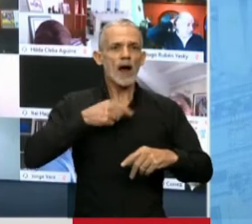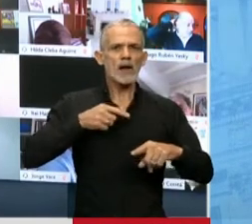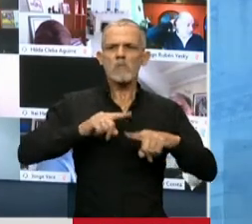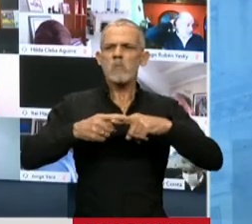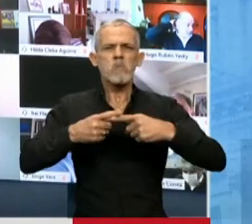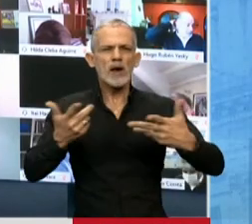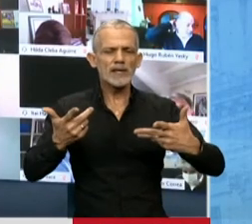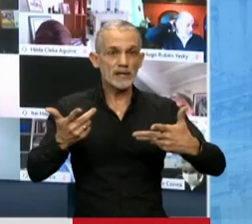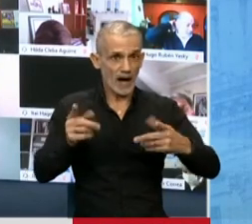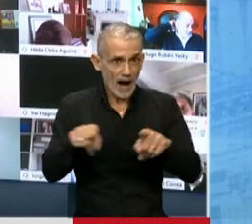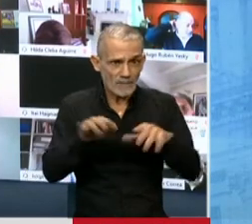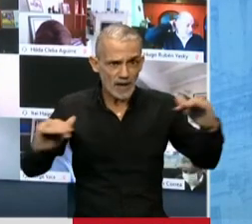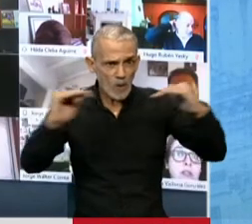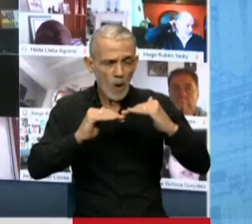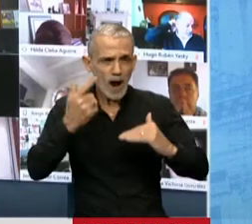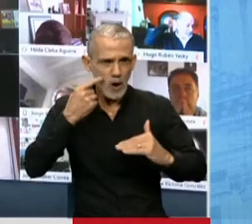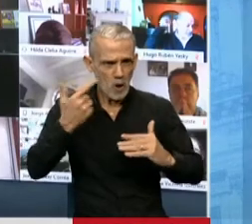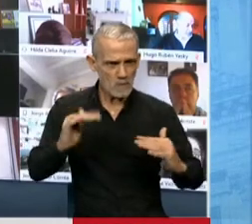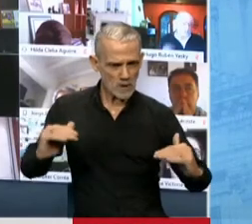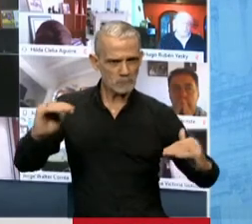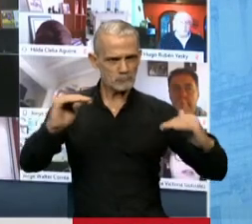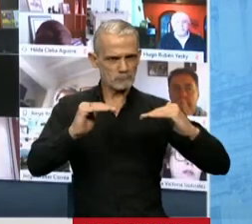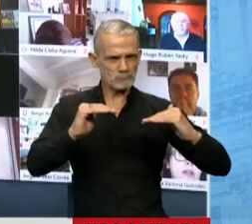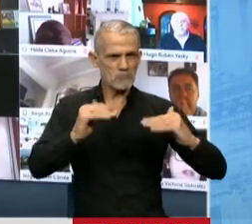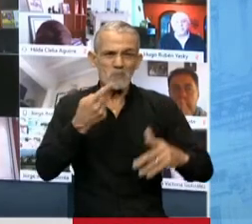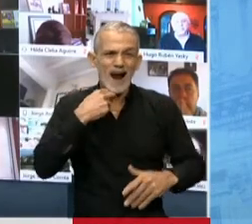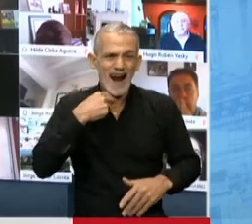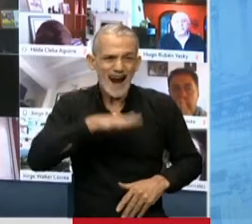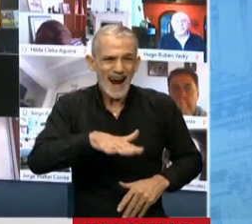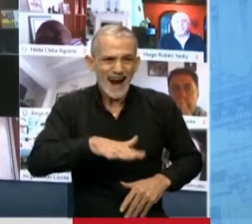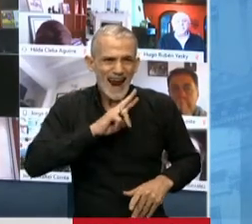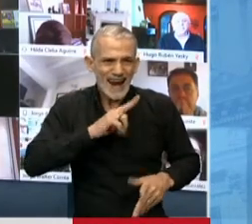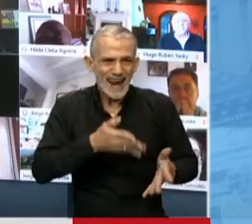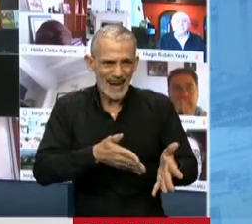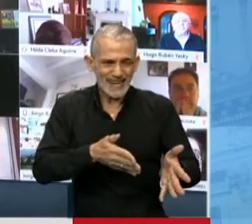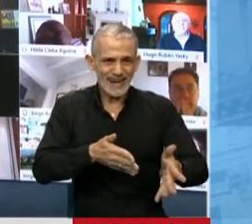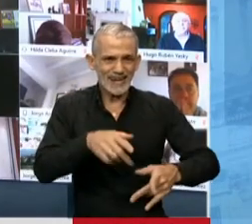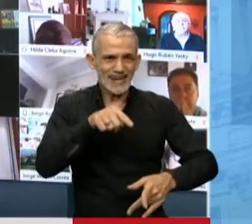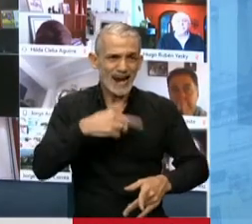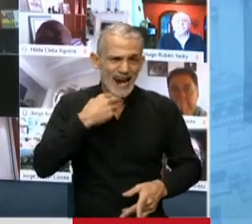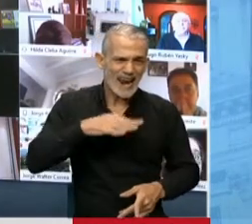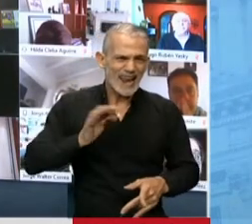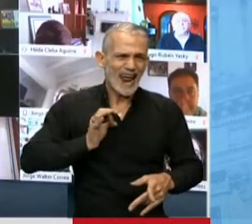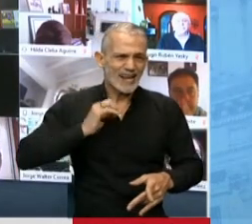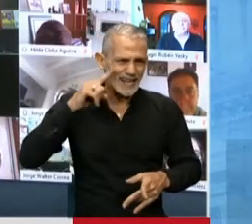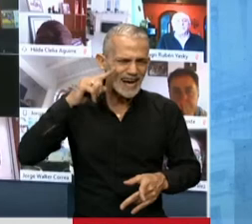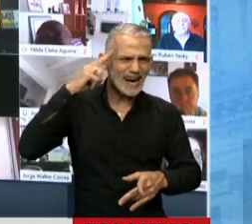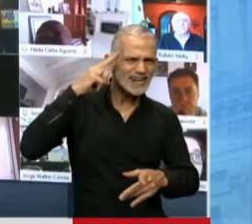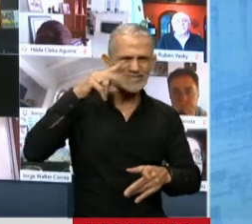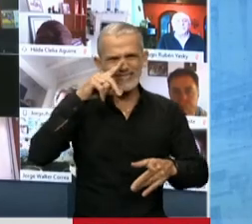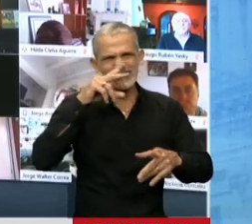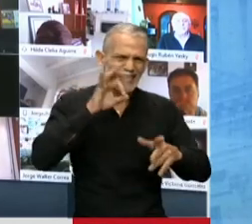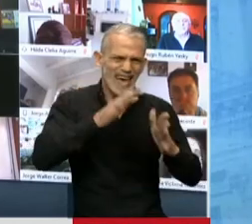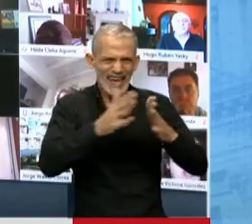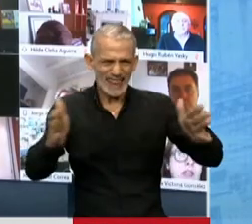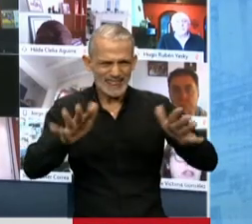igual que los hombres. Una nena, una nena de los años 70 que pudo